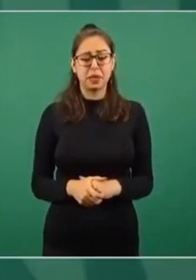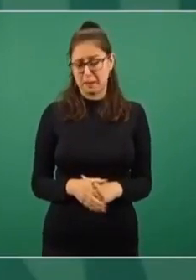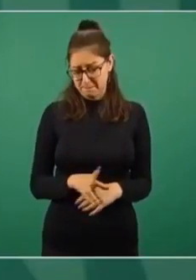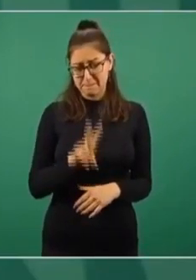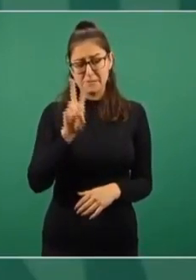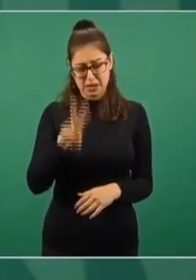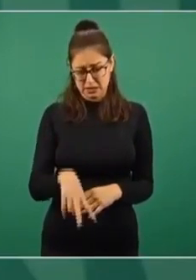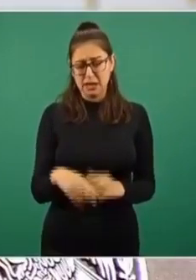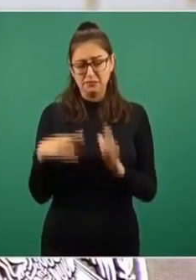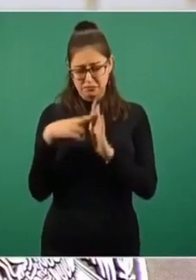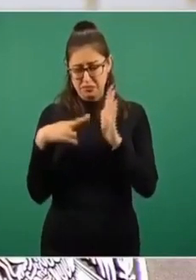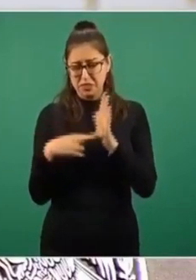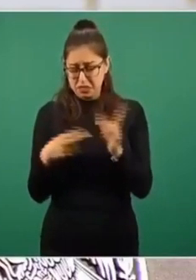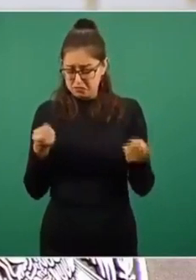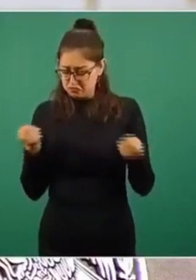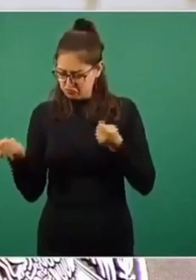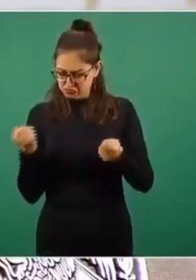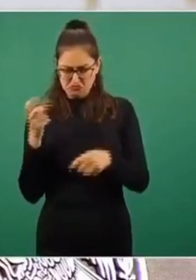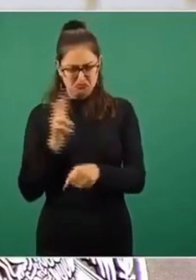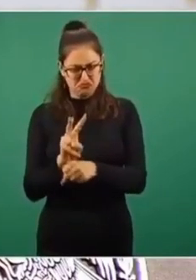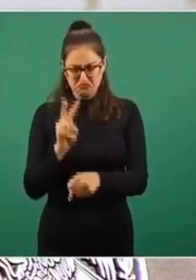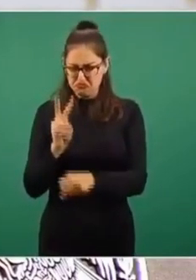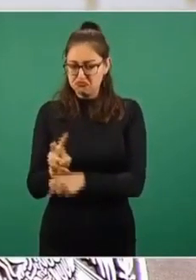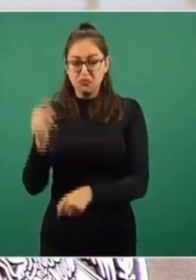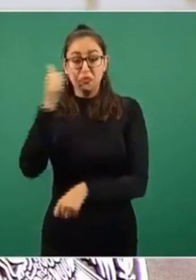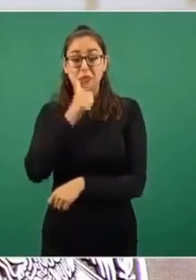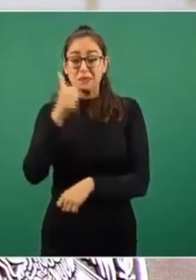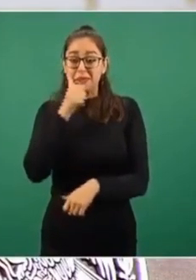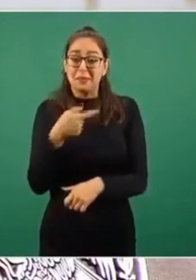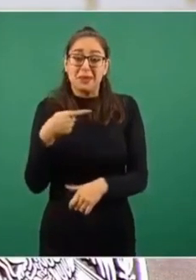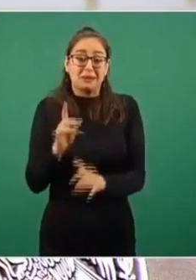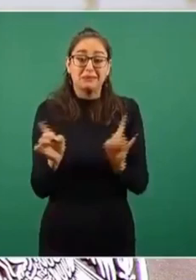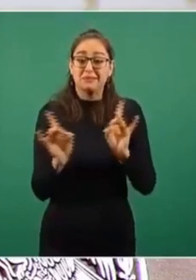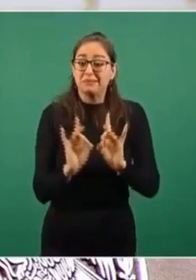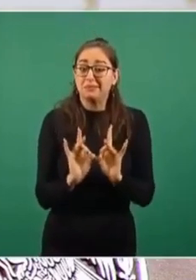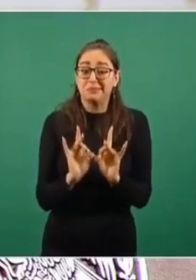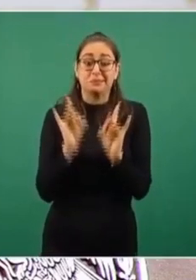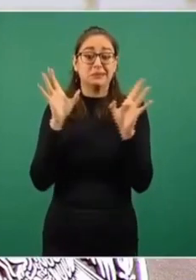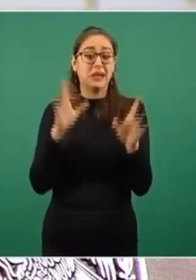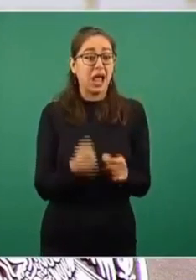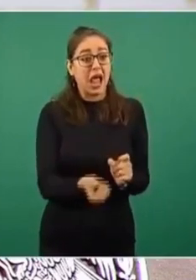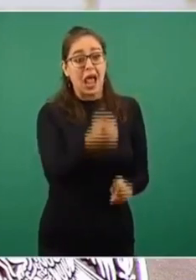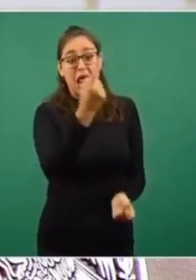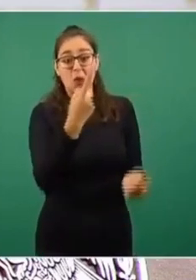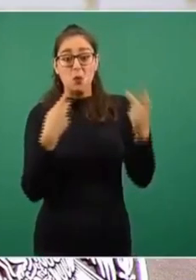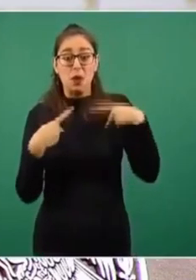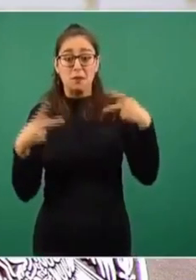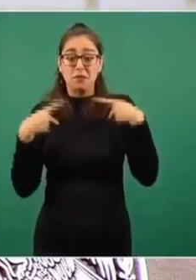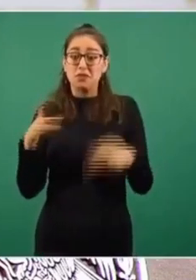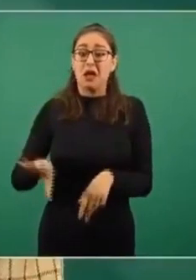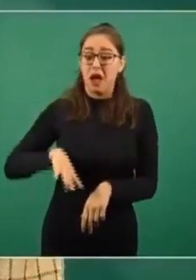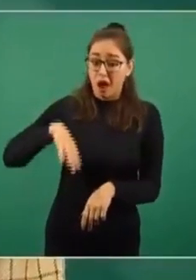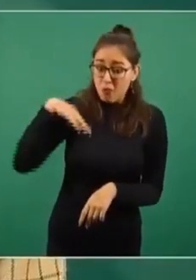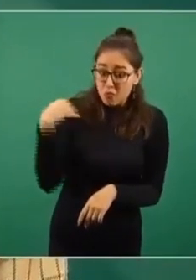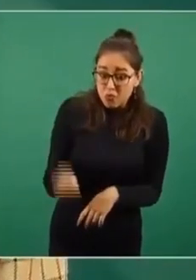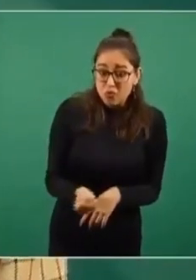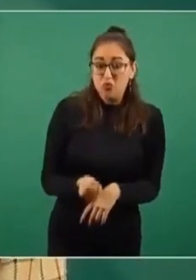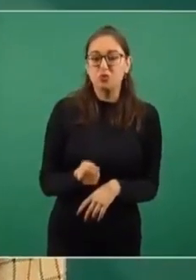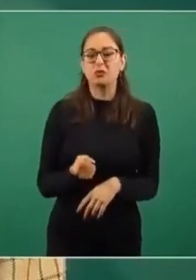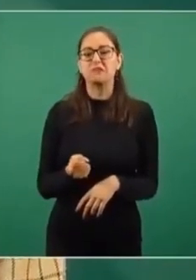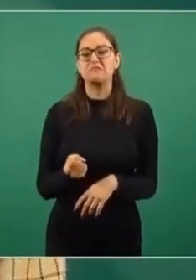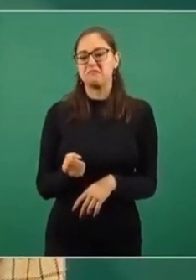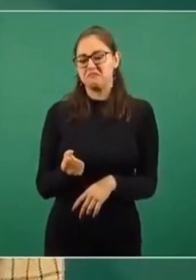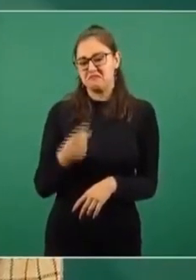pero nunca faltan las personas abusivas, nunca falta quien quiera hacerse de dinero